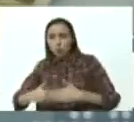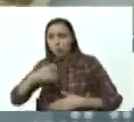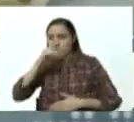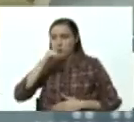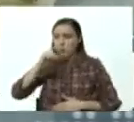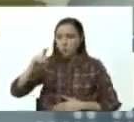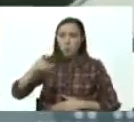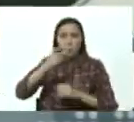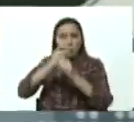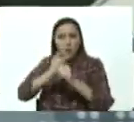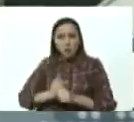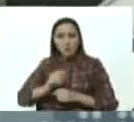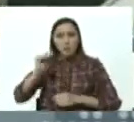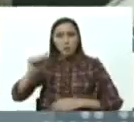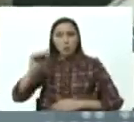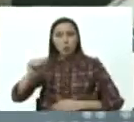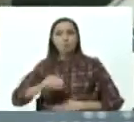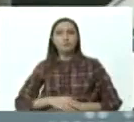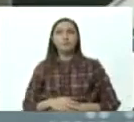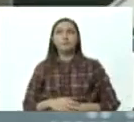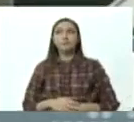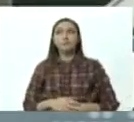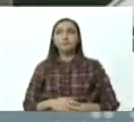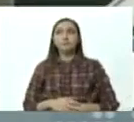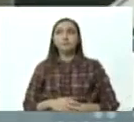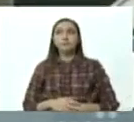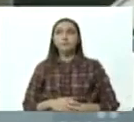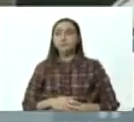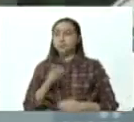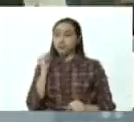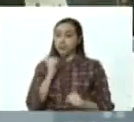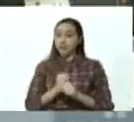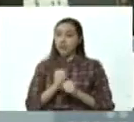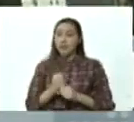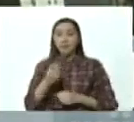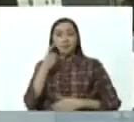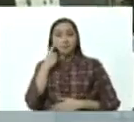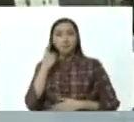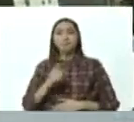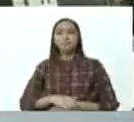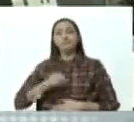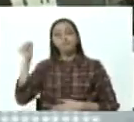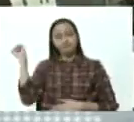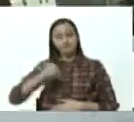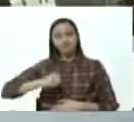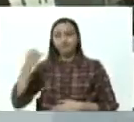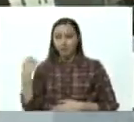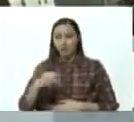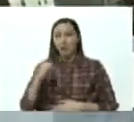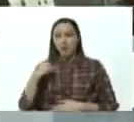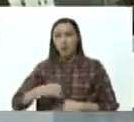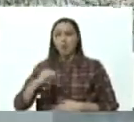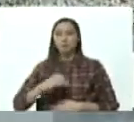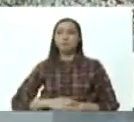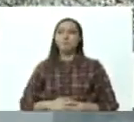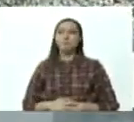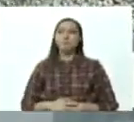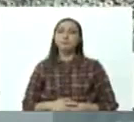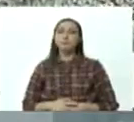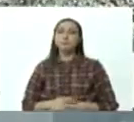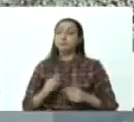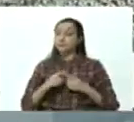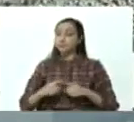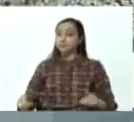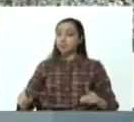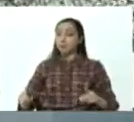sí tareas y faenas pendientes sí pero lo que tenemos de lo que